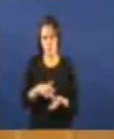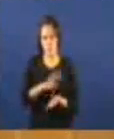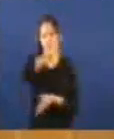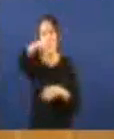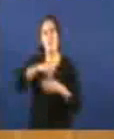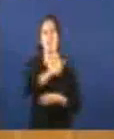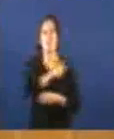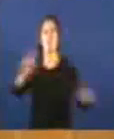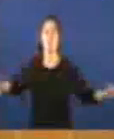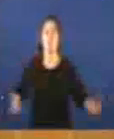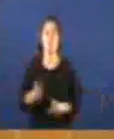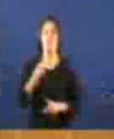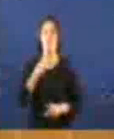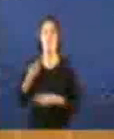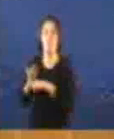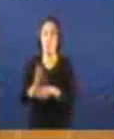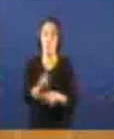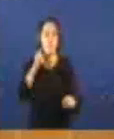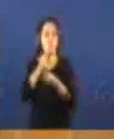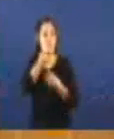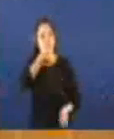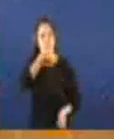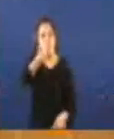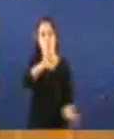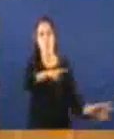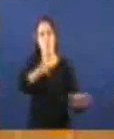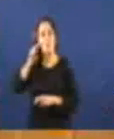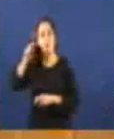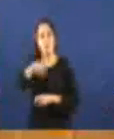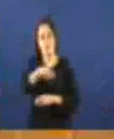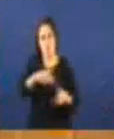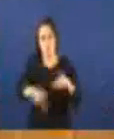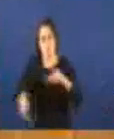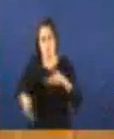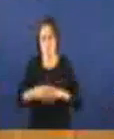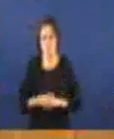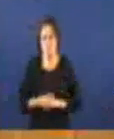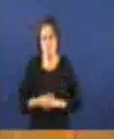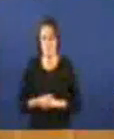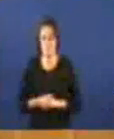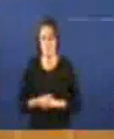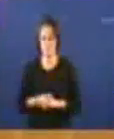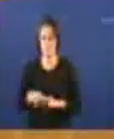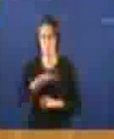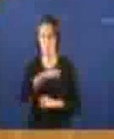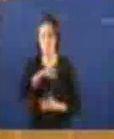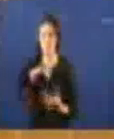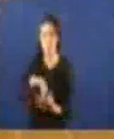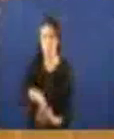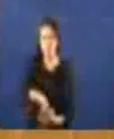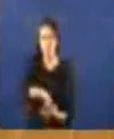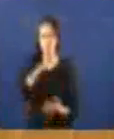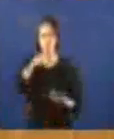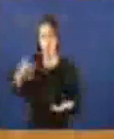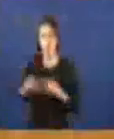para informar sobre as novas perspectivas do endevedamento, non? que agora o que habría que estar